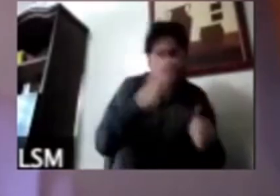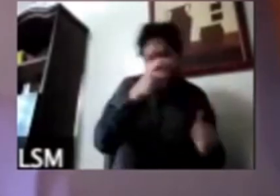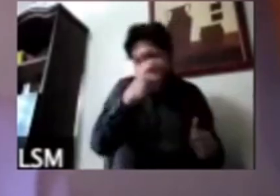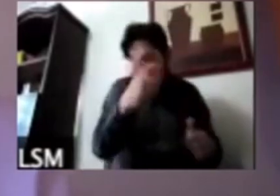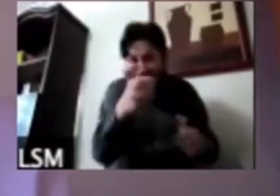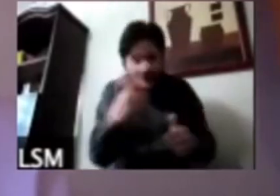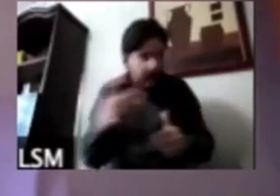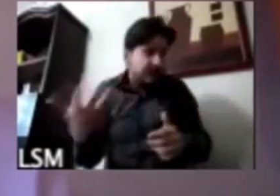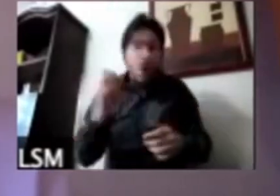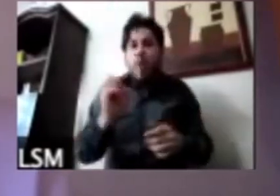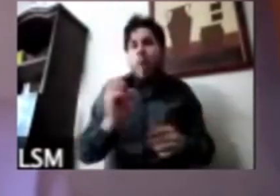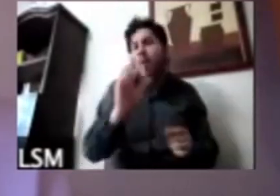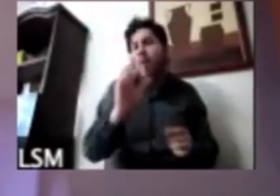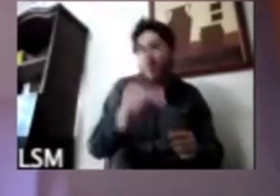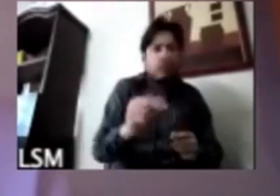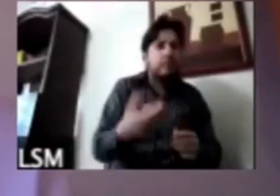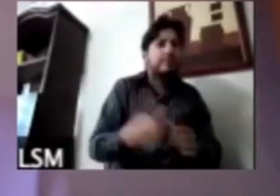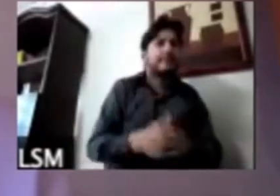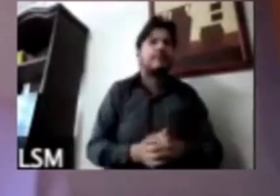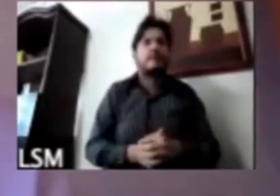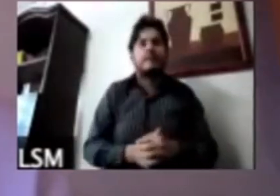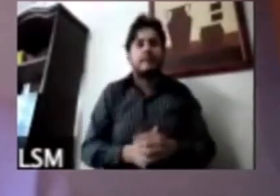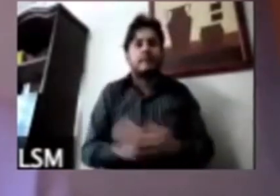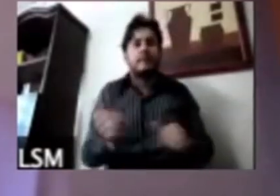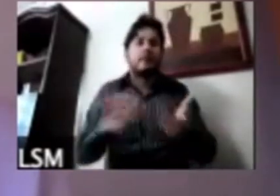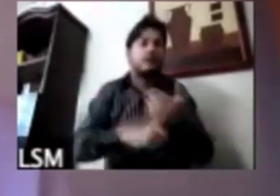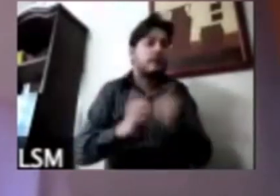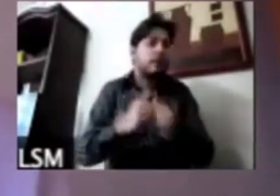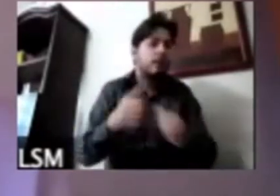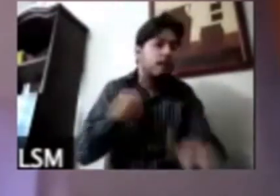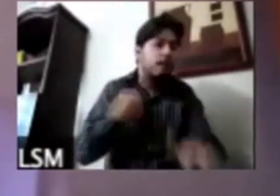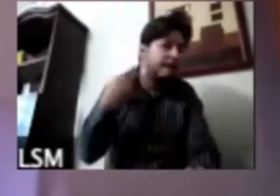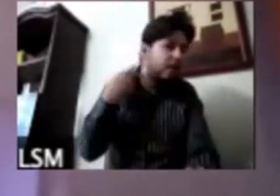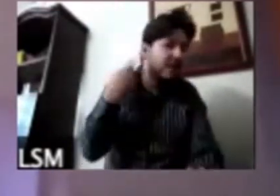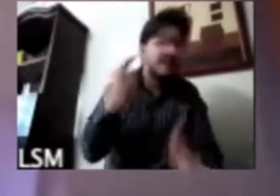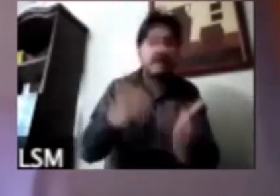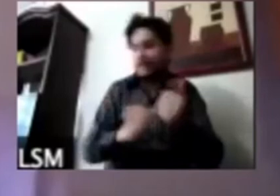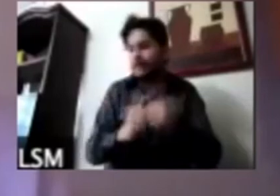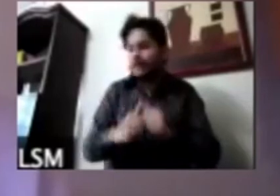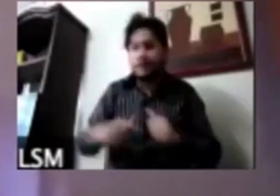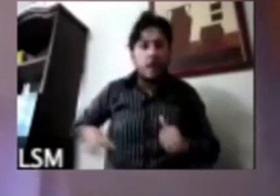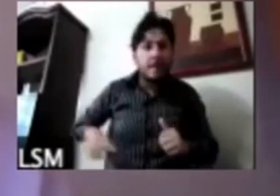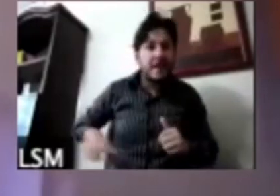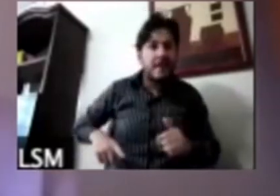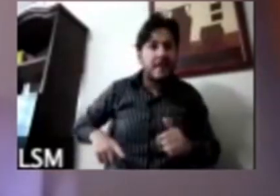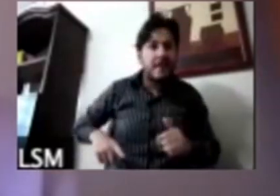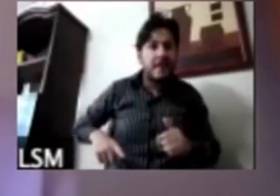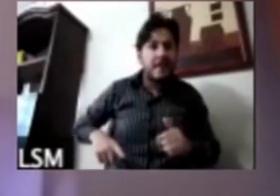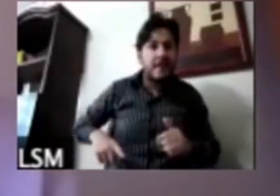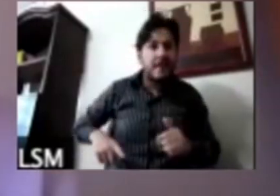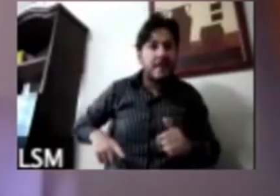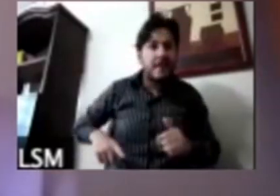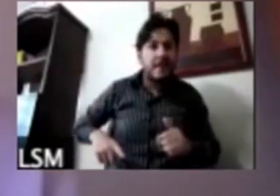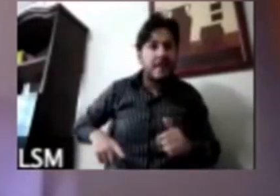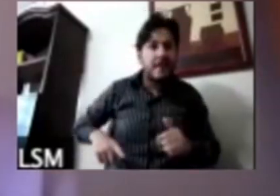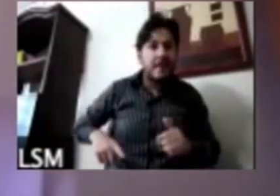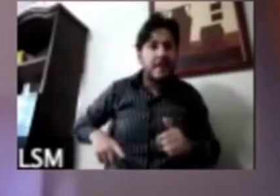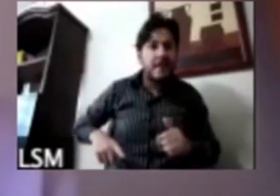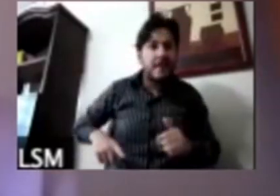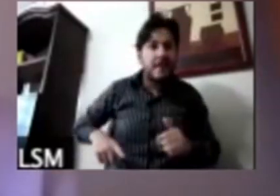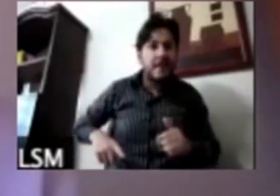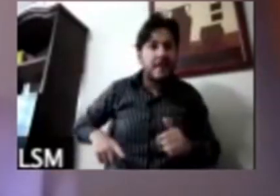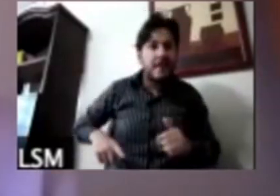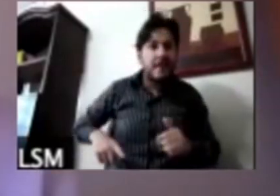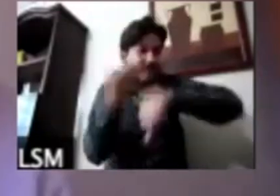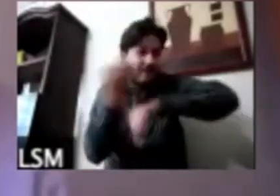sido la la la política del gobierno federal en algunos estados ya mencionaron ha habido un poco más de